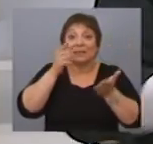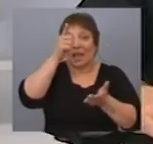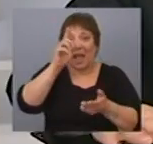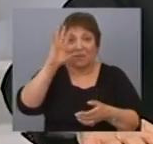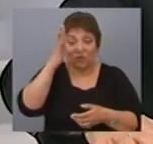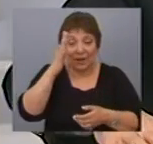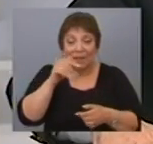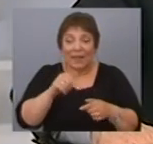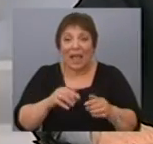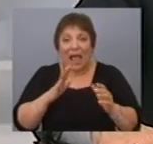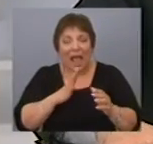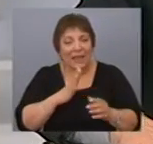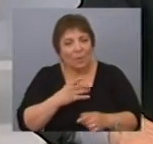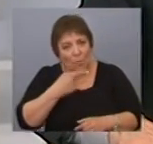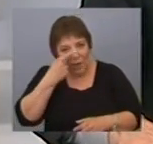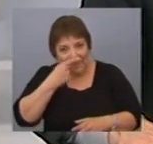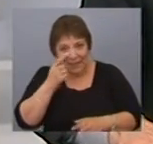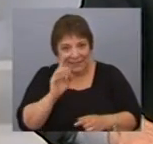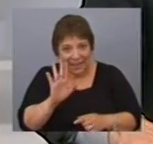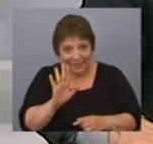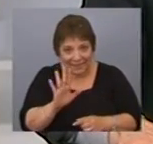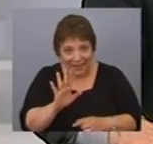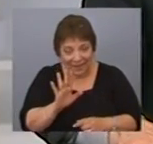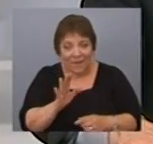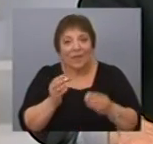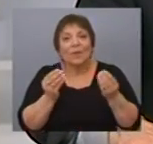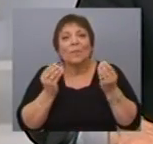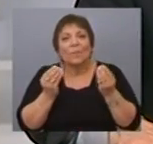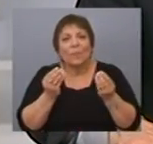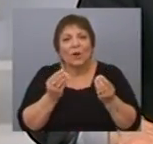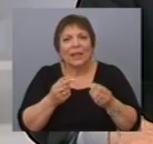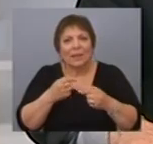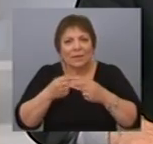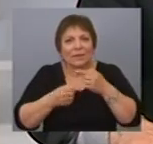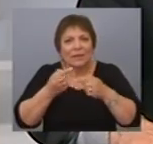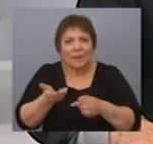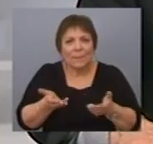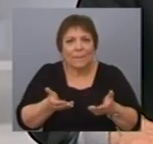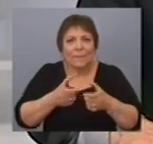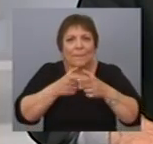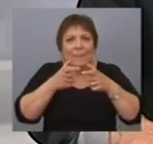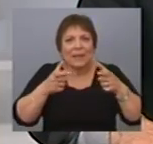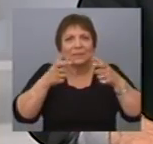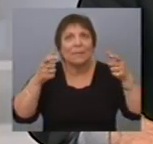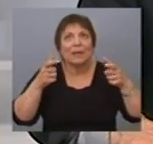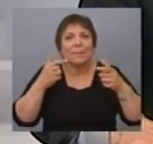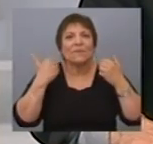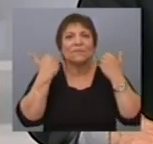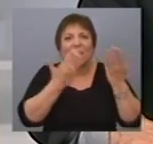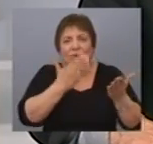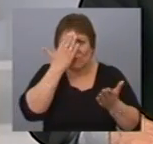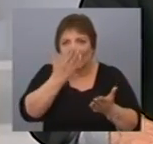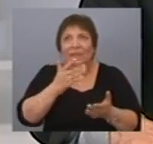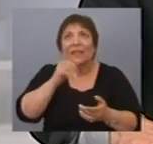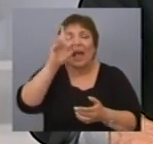acá hay un elemento interesante que es, ¿por qué crece sistemáticamente el Frente Amplio en el interior en la última